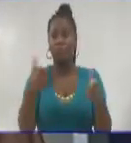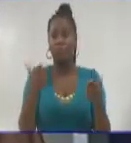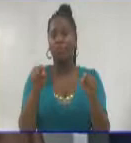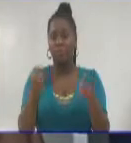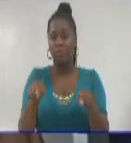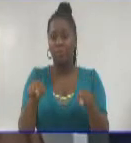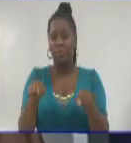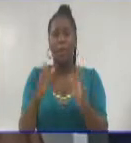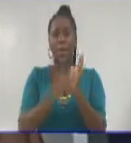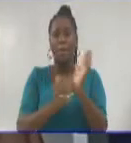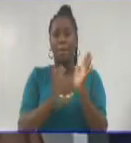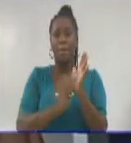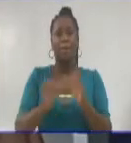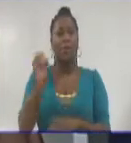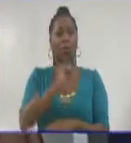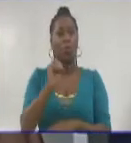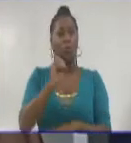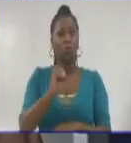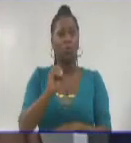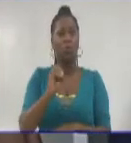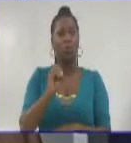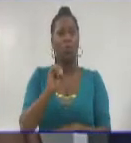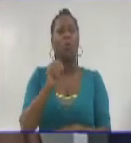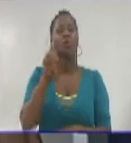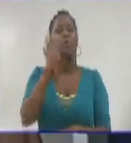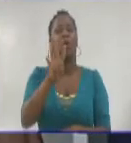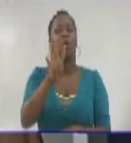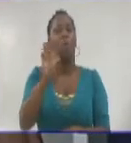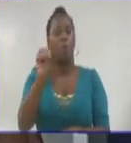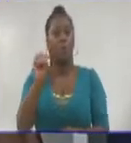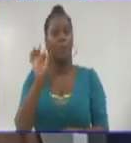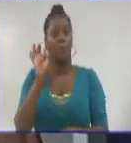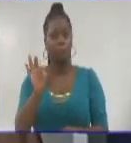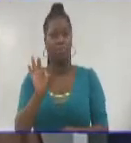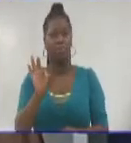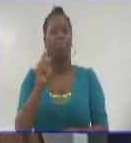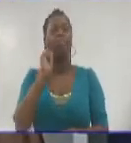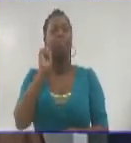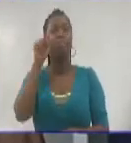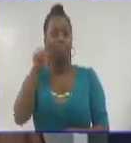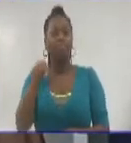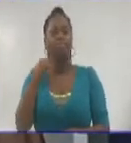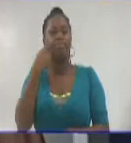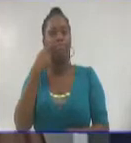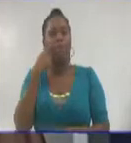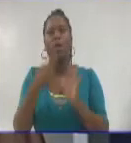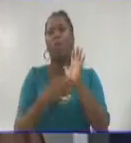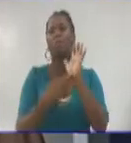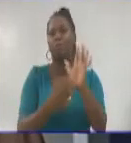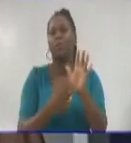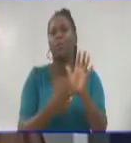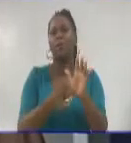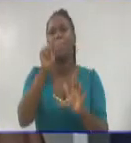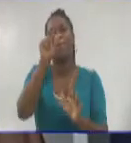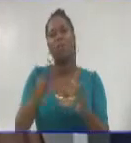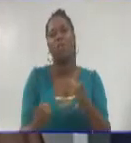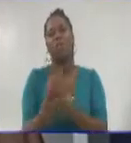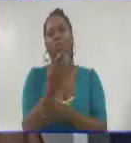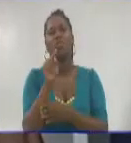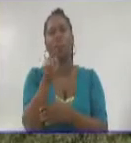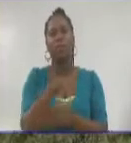en este mes de octubre a su aniversario número 40, ocasión que fue propicia para reconocer a los fundadores.